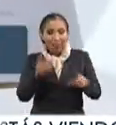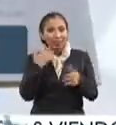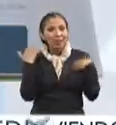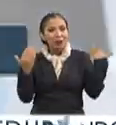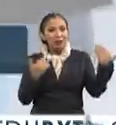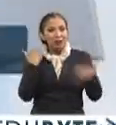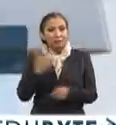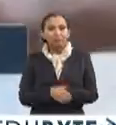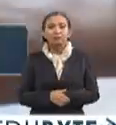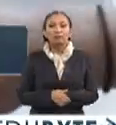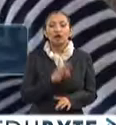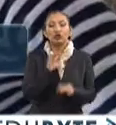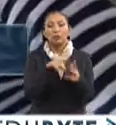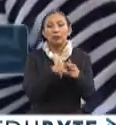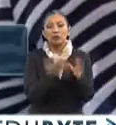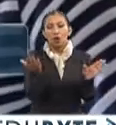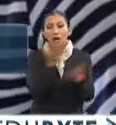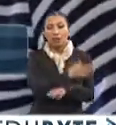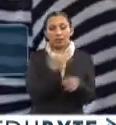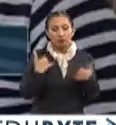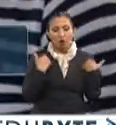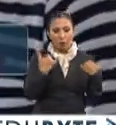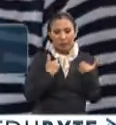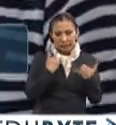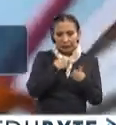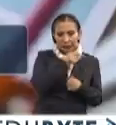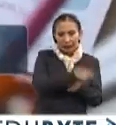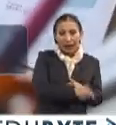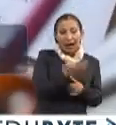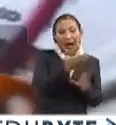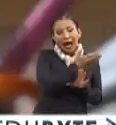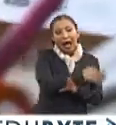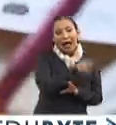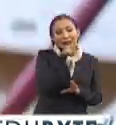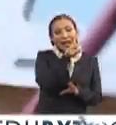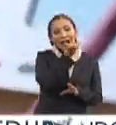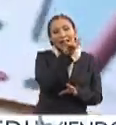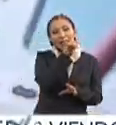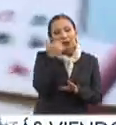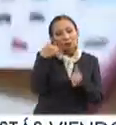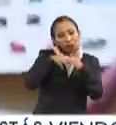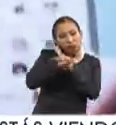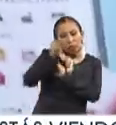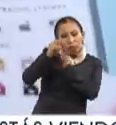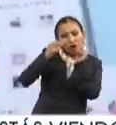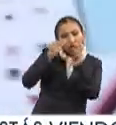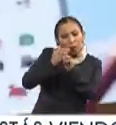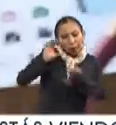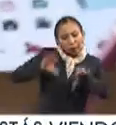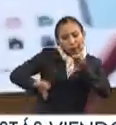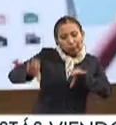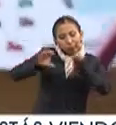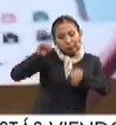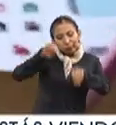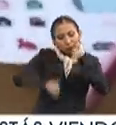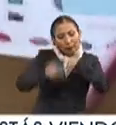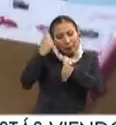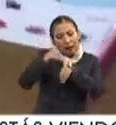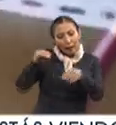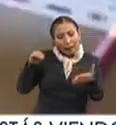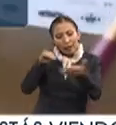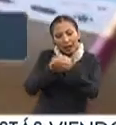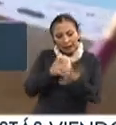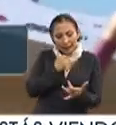divertido. Todo comenzó cuando era más joven. En ese entonces, Linda se sumergió en el mundo de la programación para poder